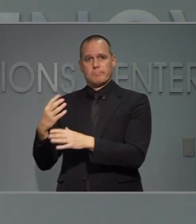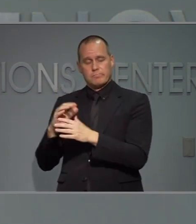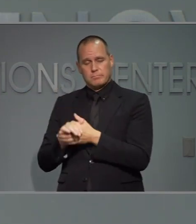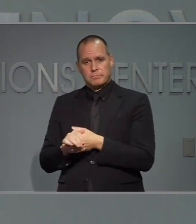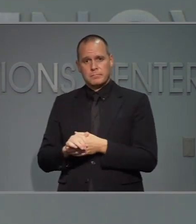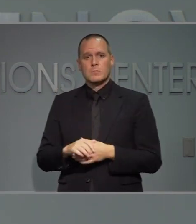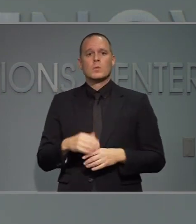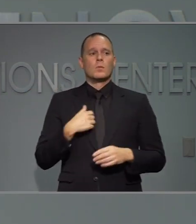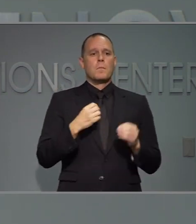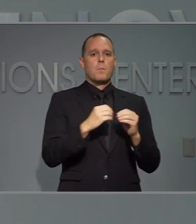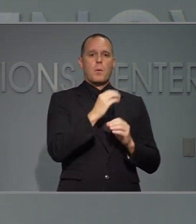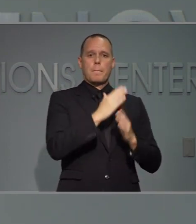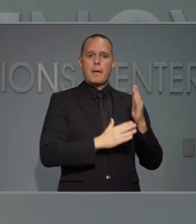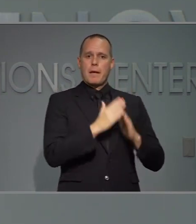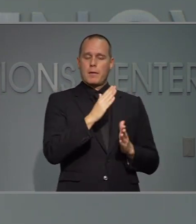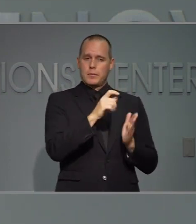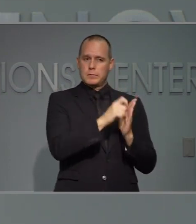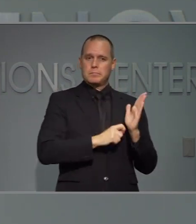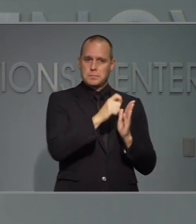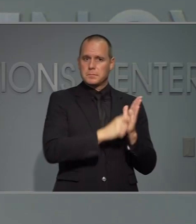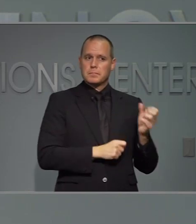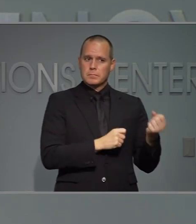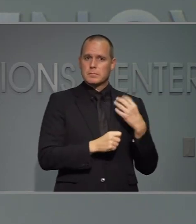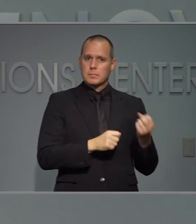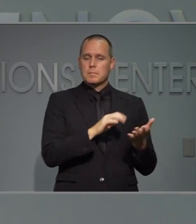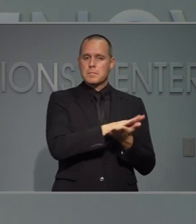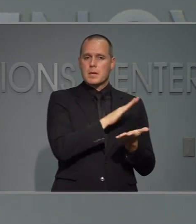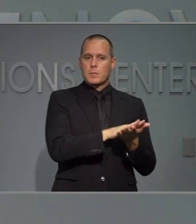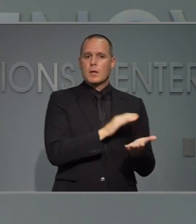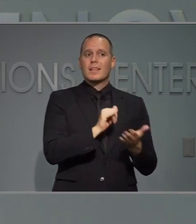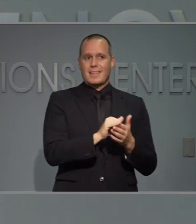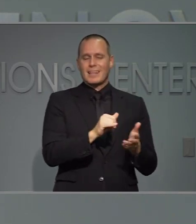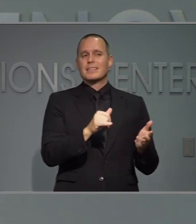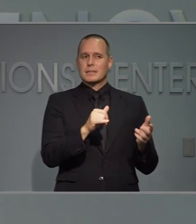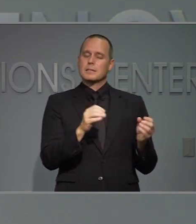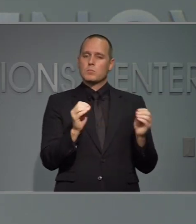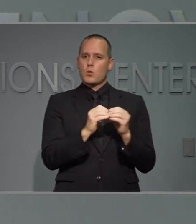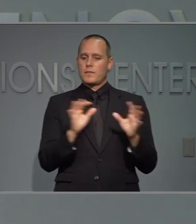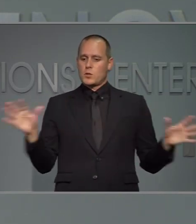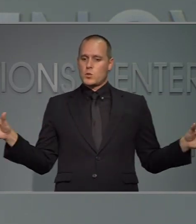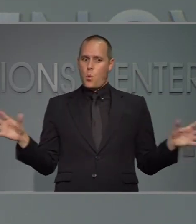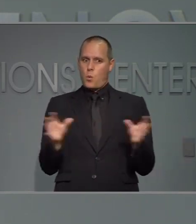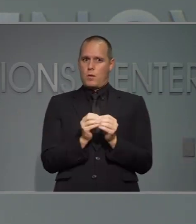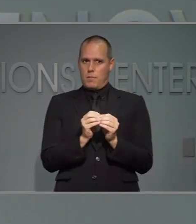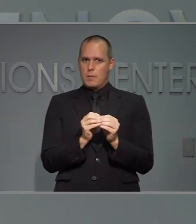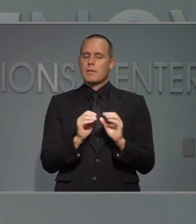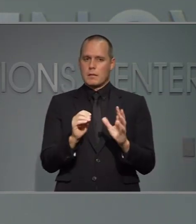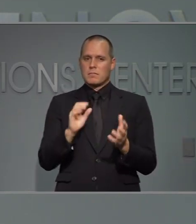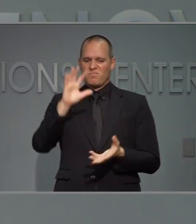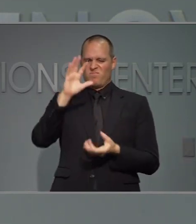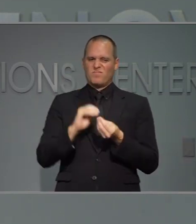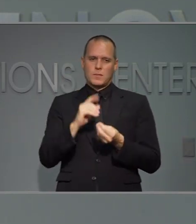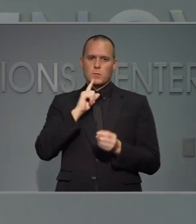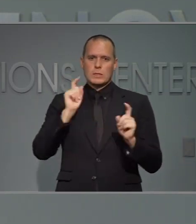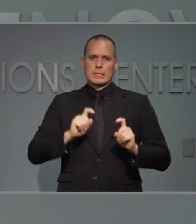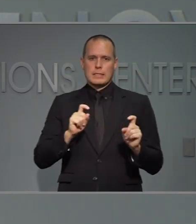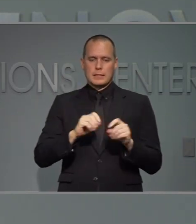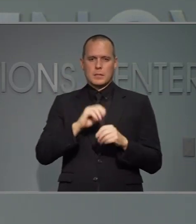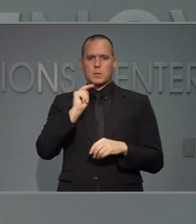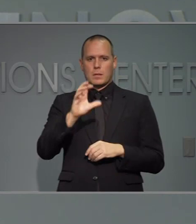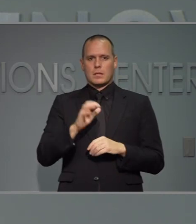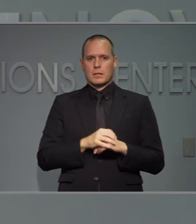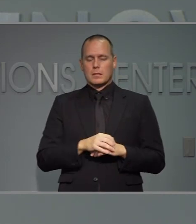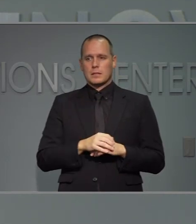electrónicamente y otro más manual que nos da una idea de todo el número de pruebas que se hacen en el estado de